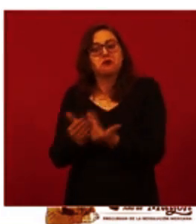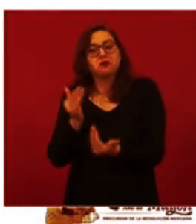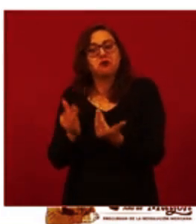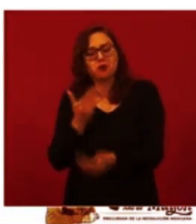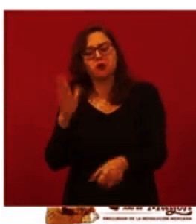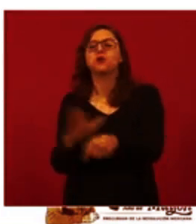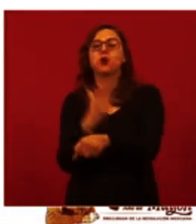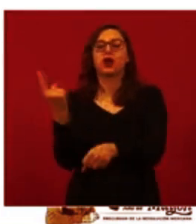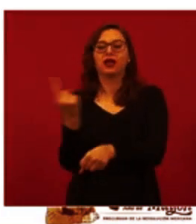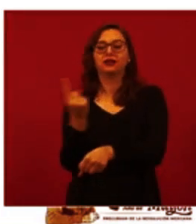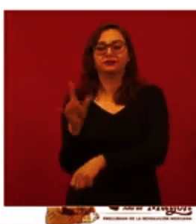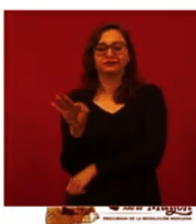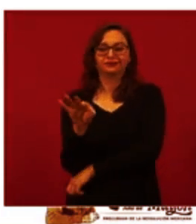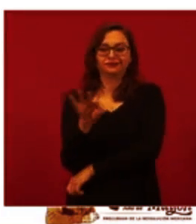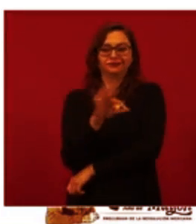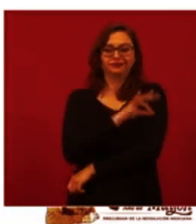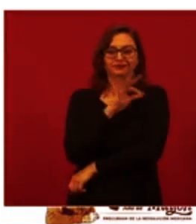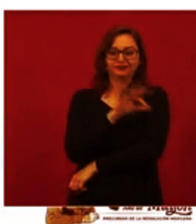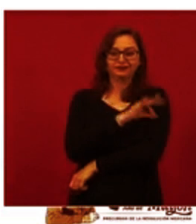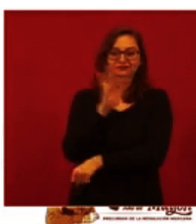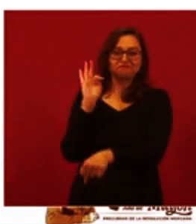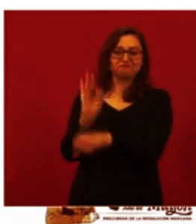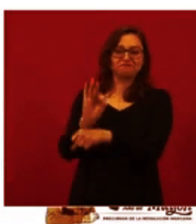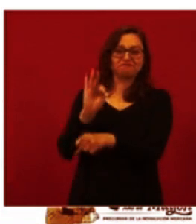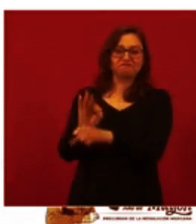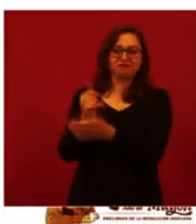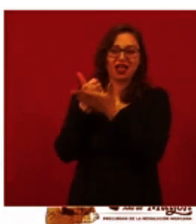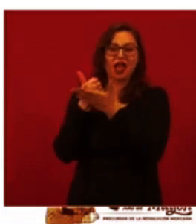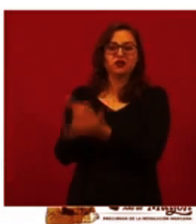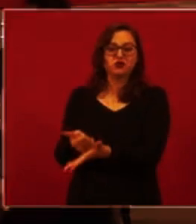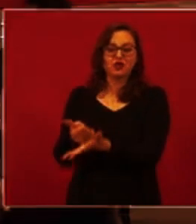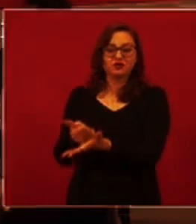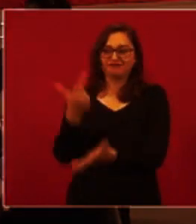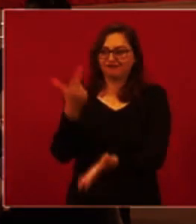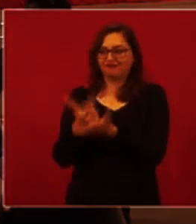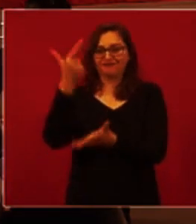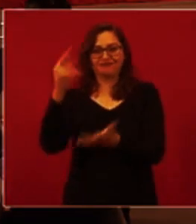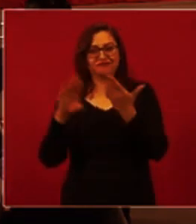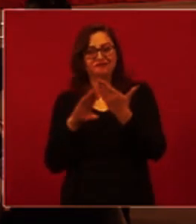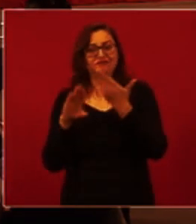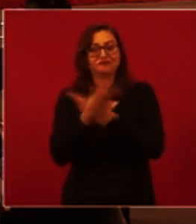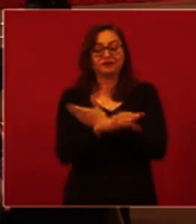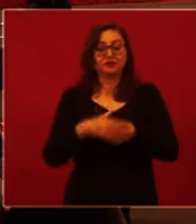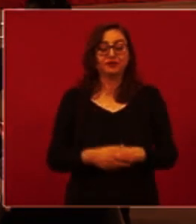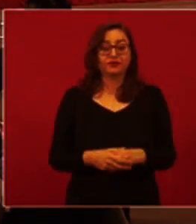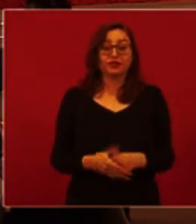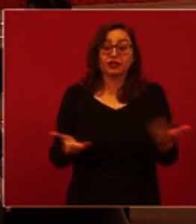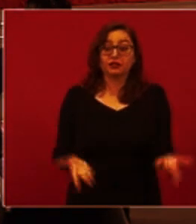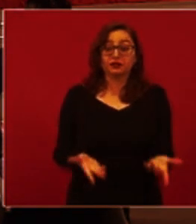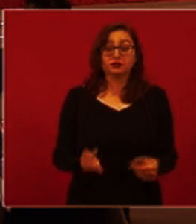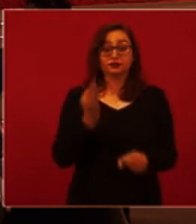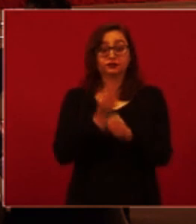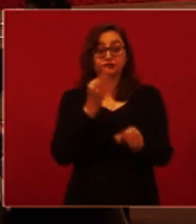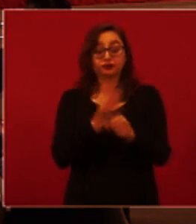efecto positivo de prevenir enfermedad grave. Pero ahora veamos el último extremo de la imagen, en